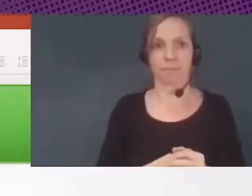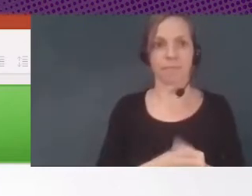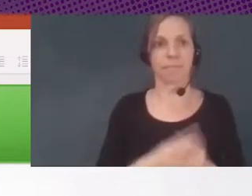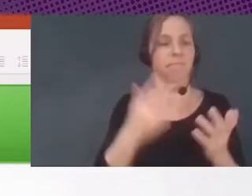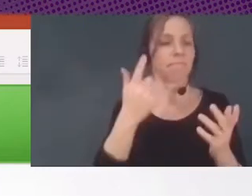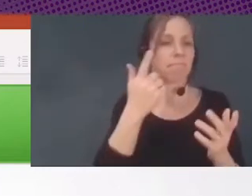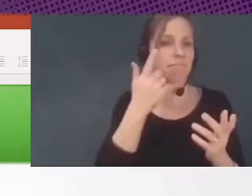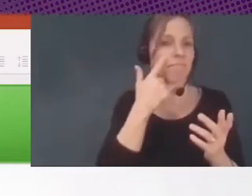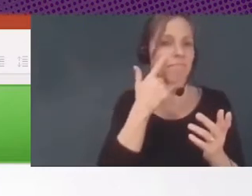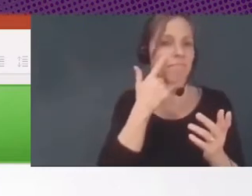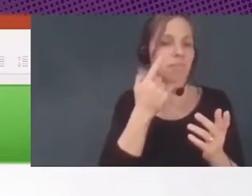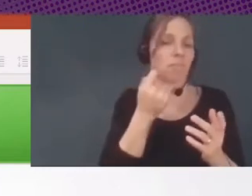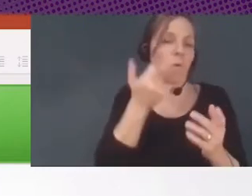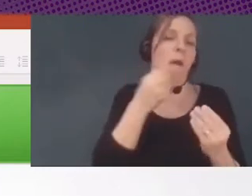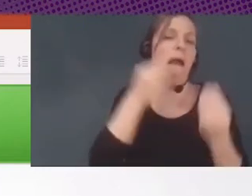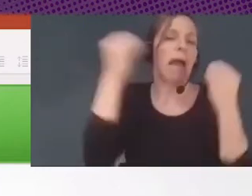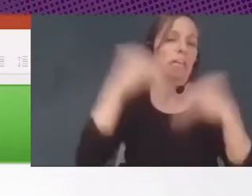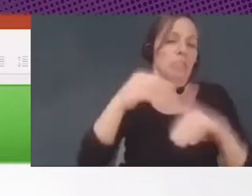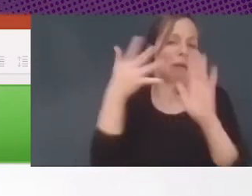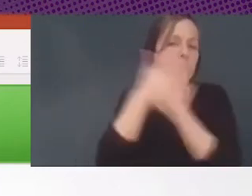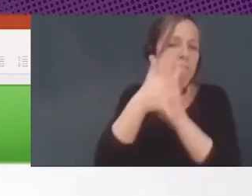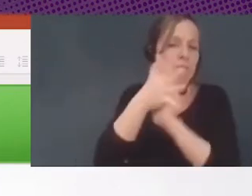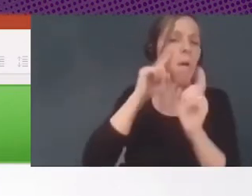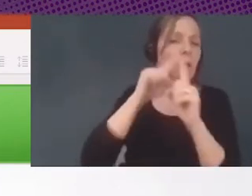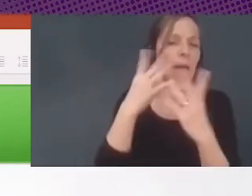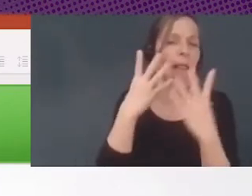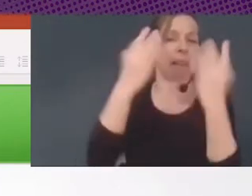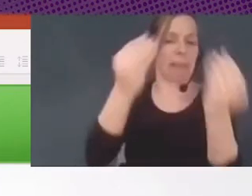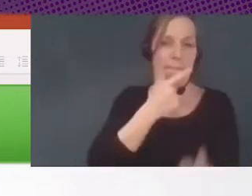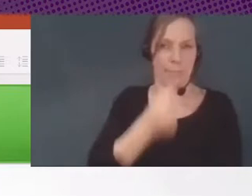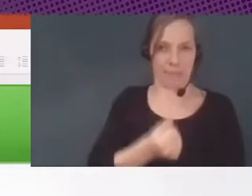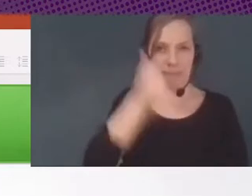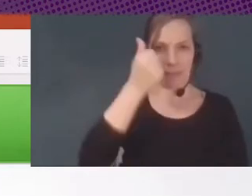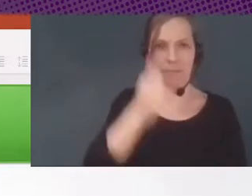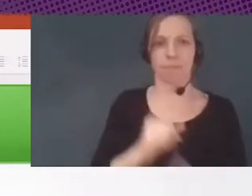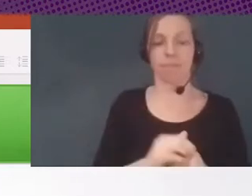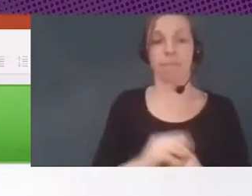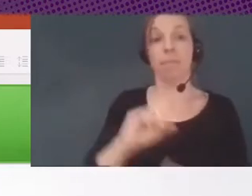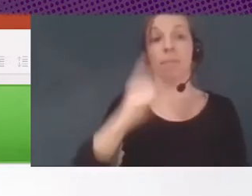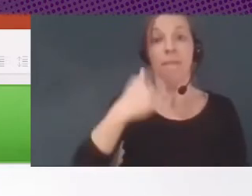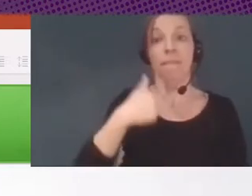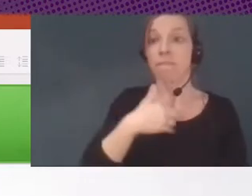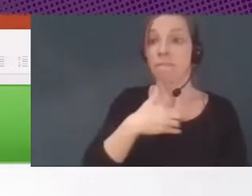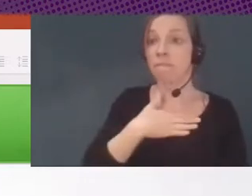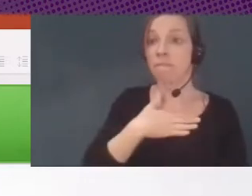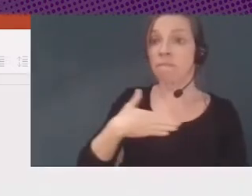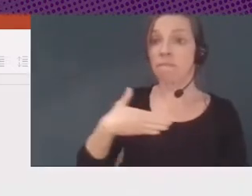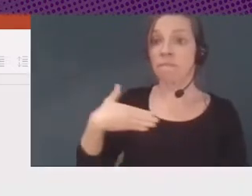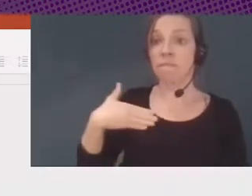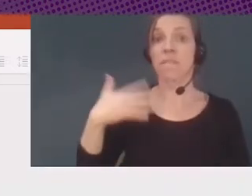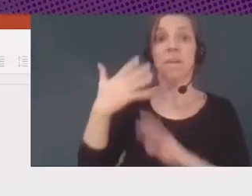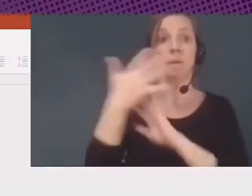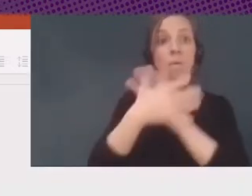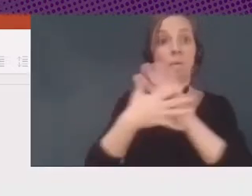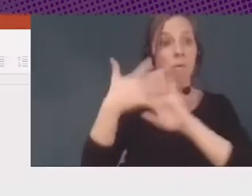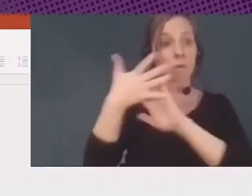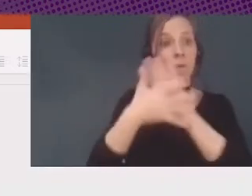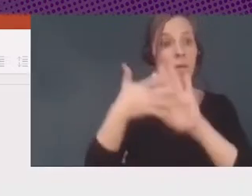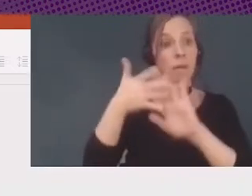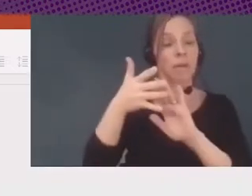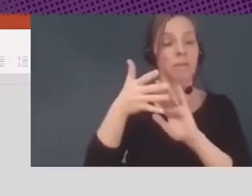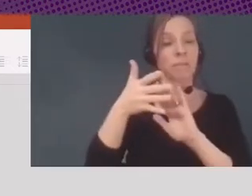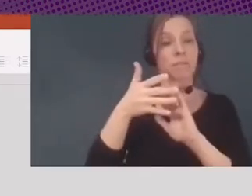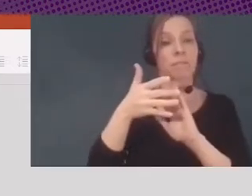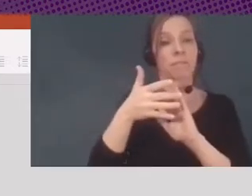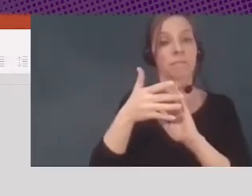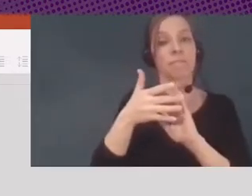historias para poder entender esto de mejor manera. En primer lugar, quisiera referirme a un aspecto